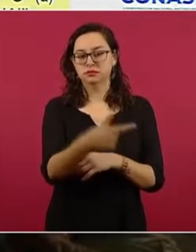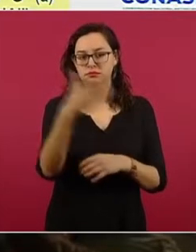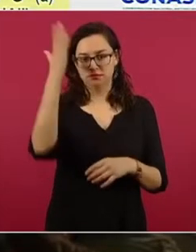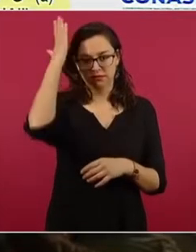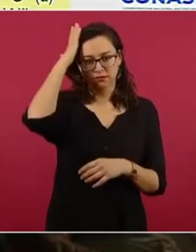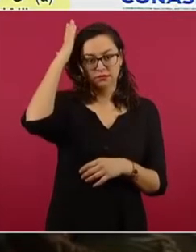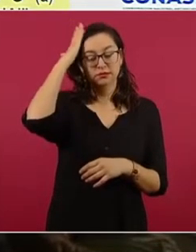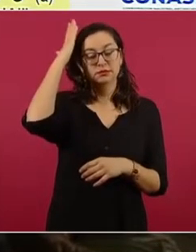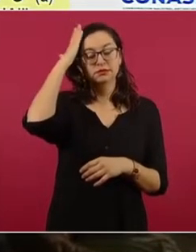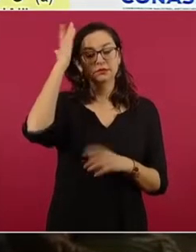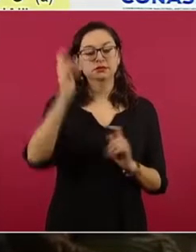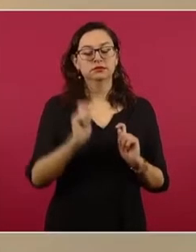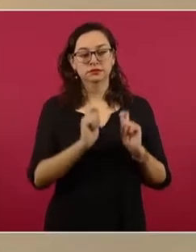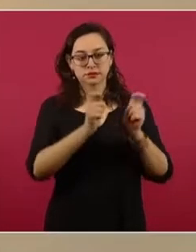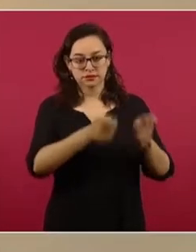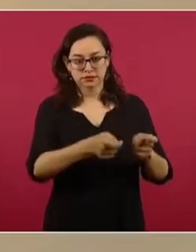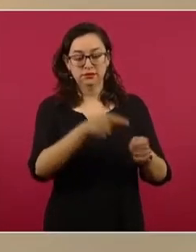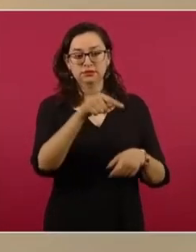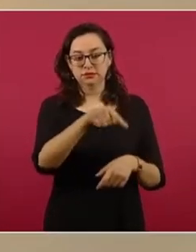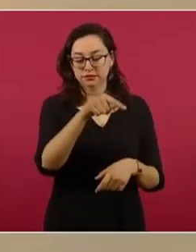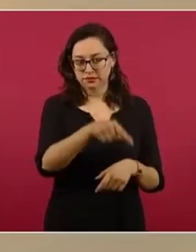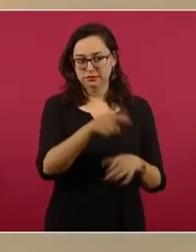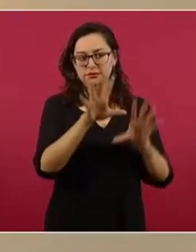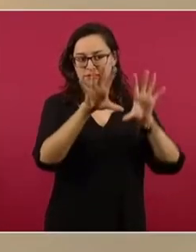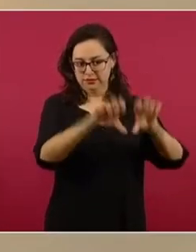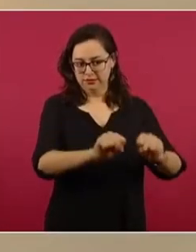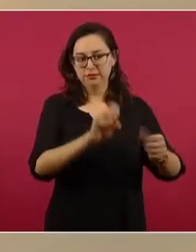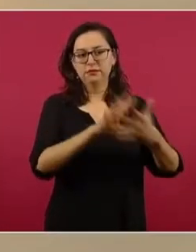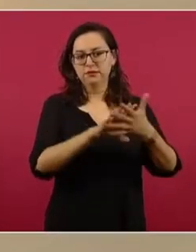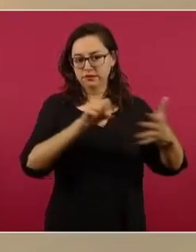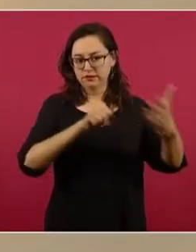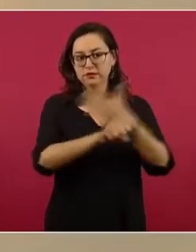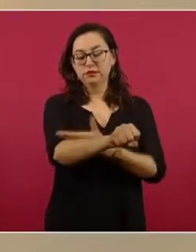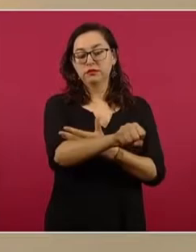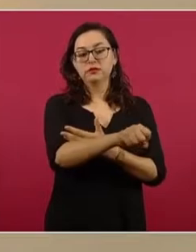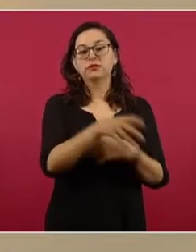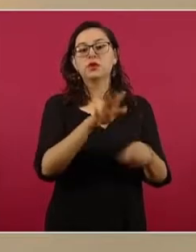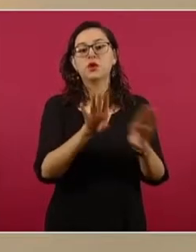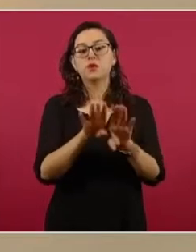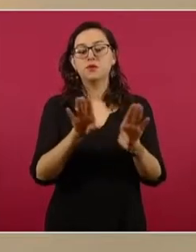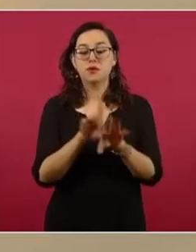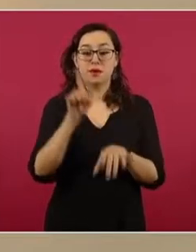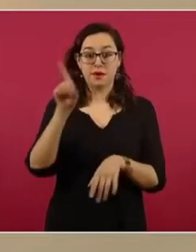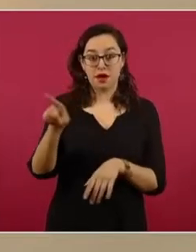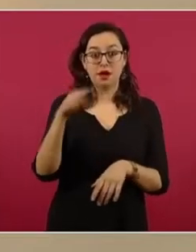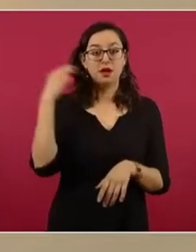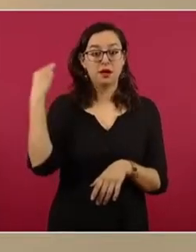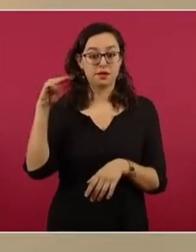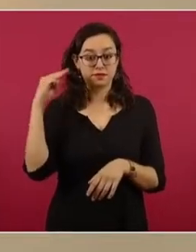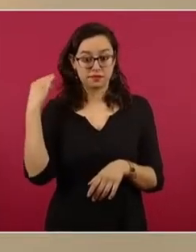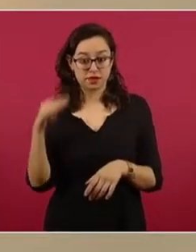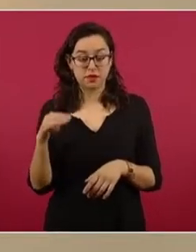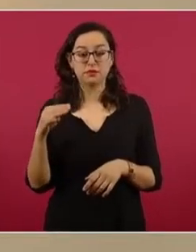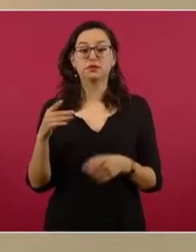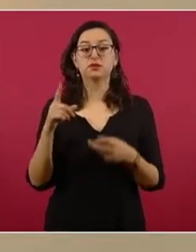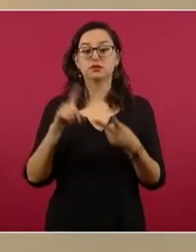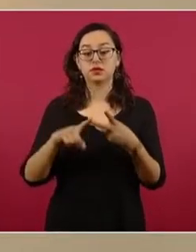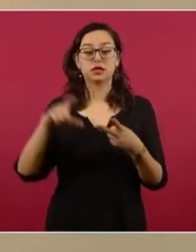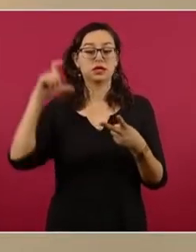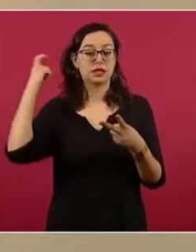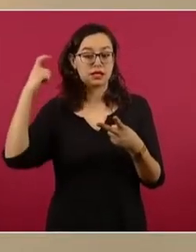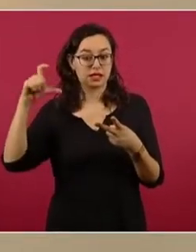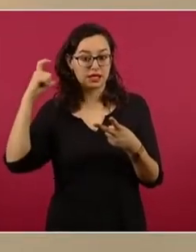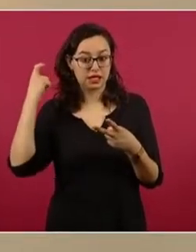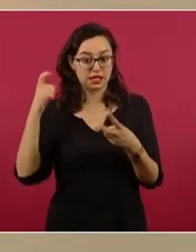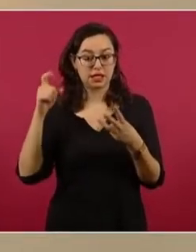Este fue un operativo coordinado entre la Fiscalía General de Justicia de Michoacán, la de Querétaro y la Coordinación